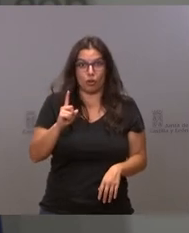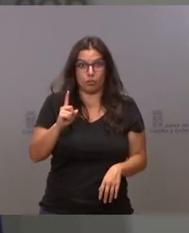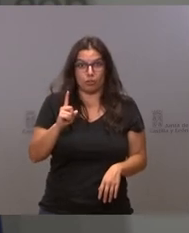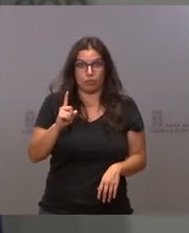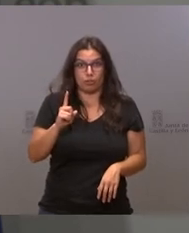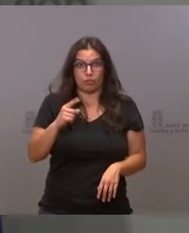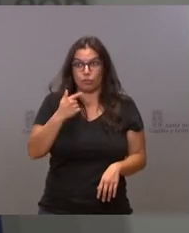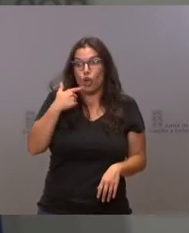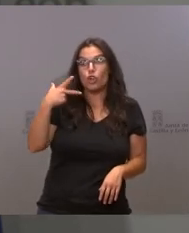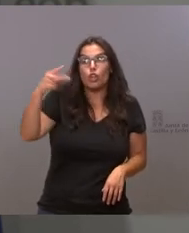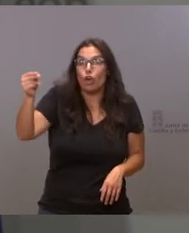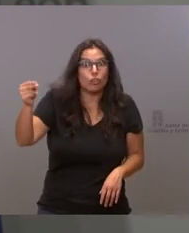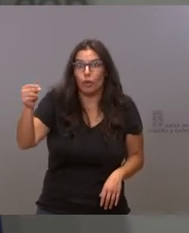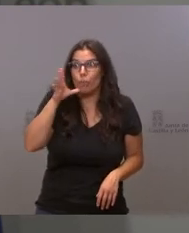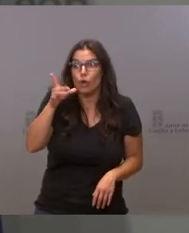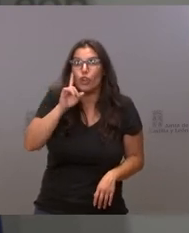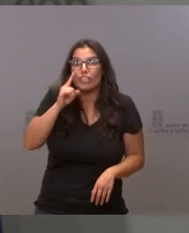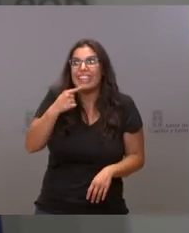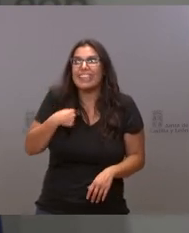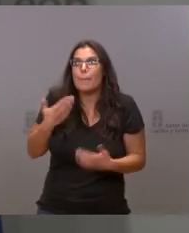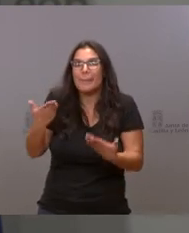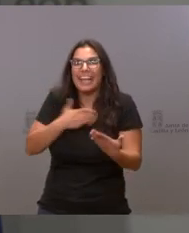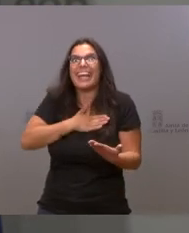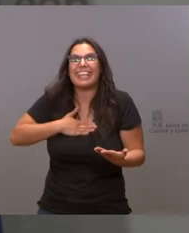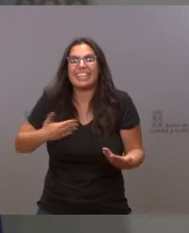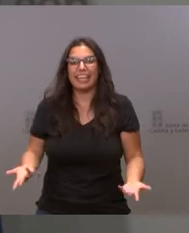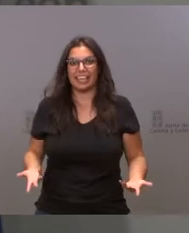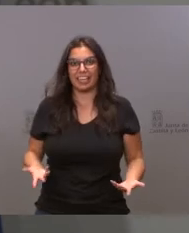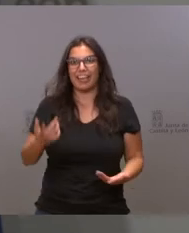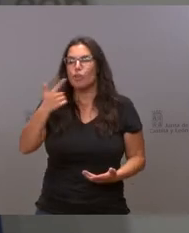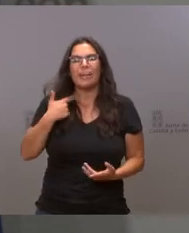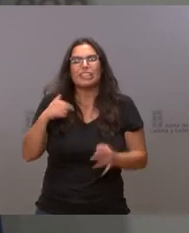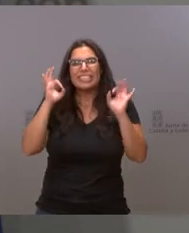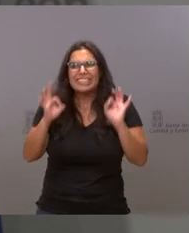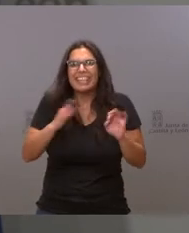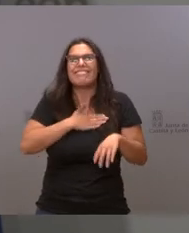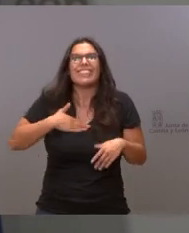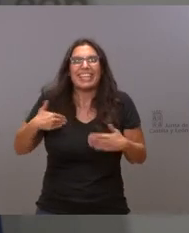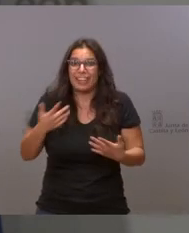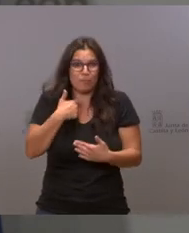es. Es que nadie nadie ha especificado que es.